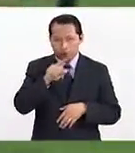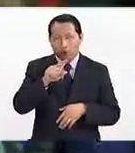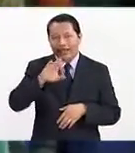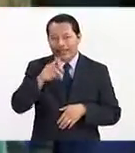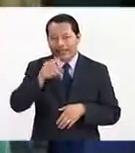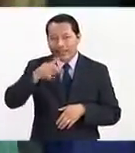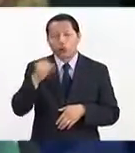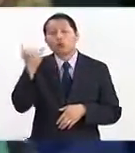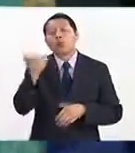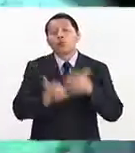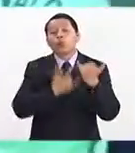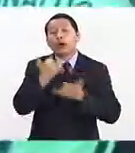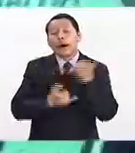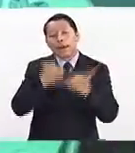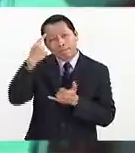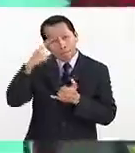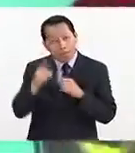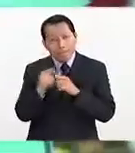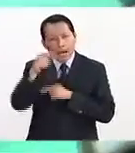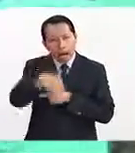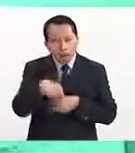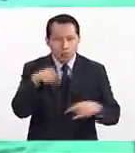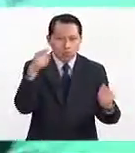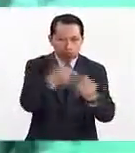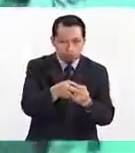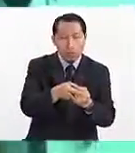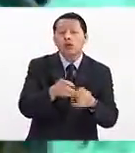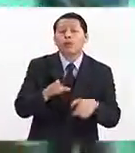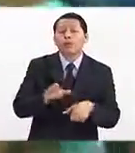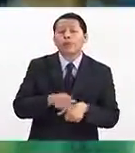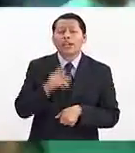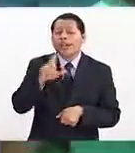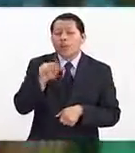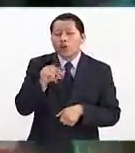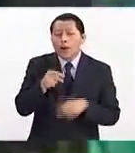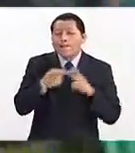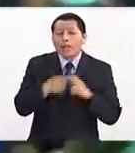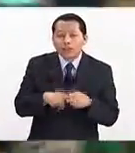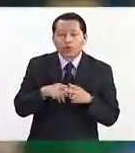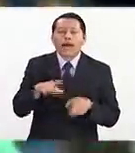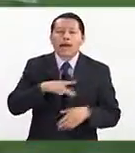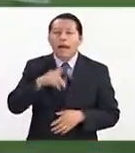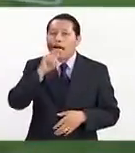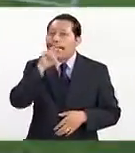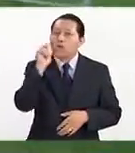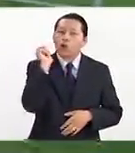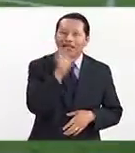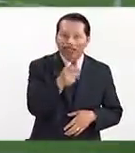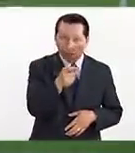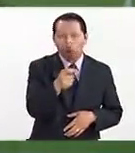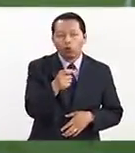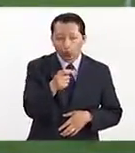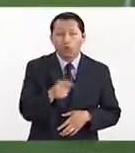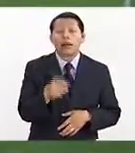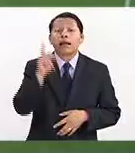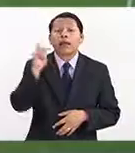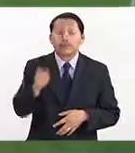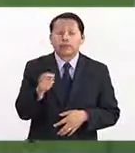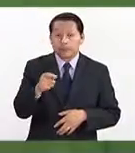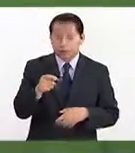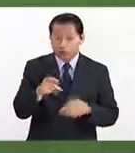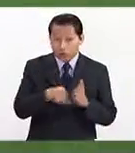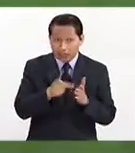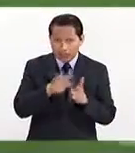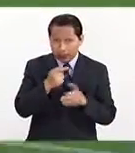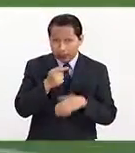y después una jugada para pase de gol. ¿Por qué no había sido titular? Porque tenía una amonestación y en dado caso de que le pusieran la amarilla,